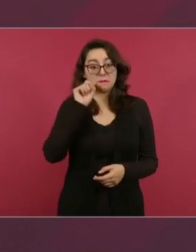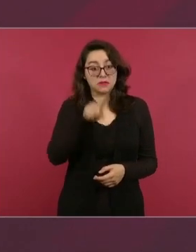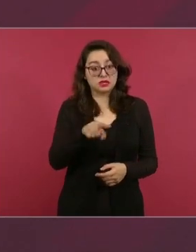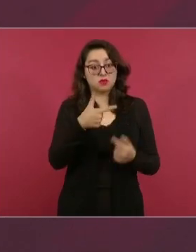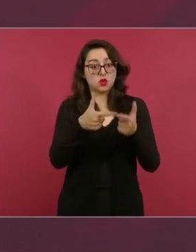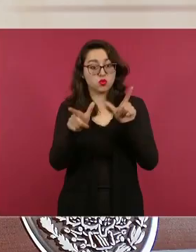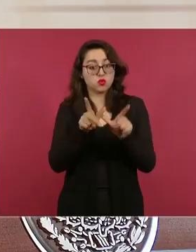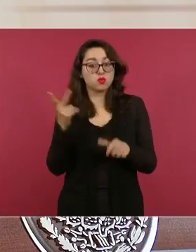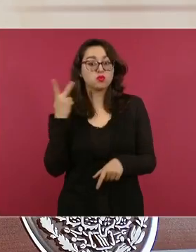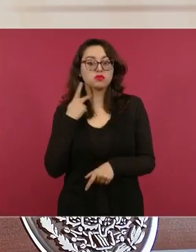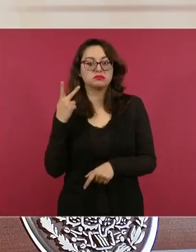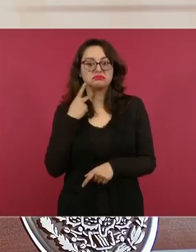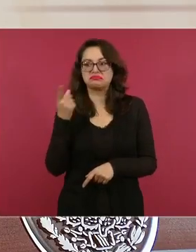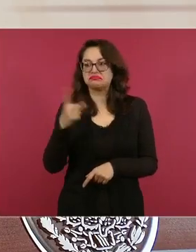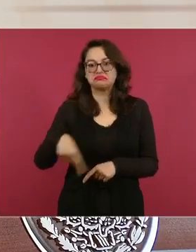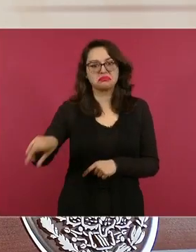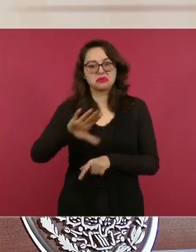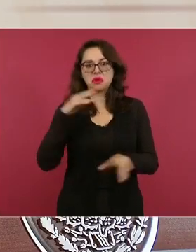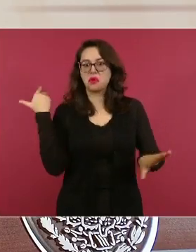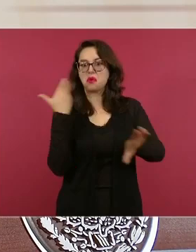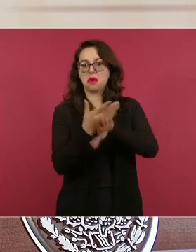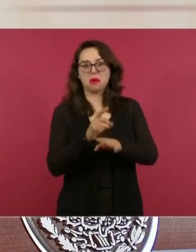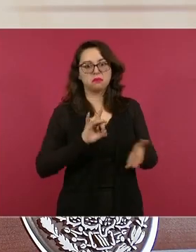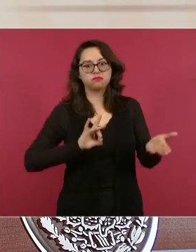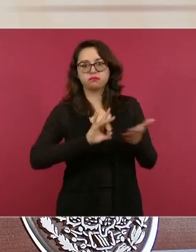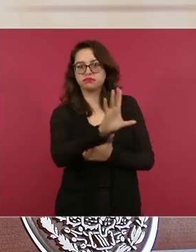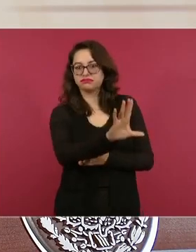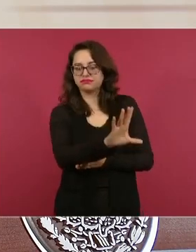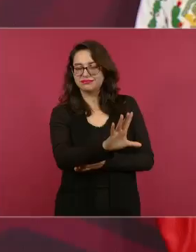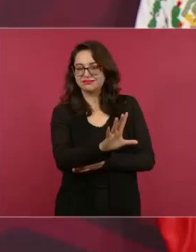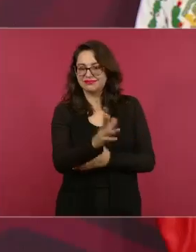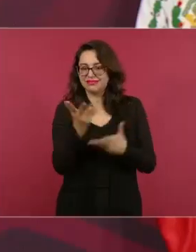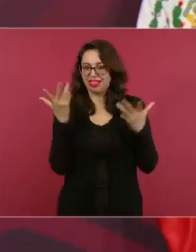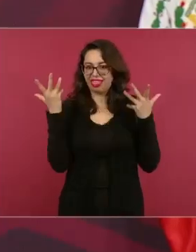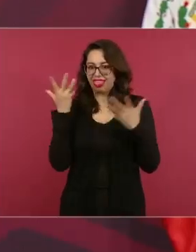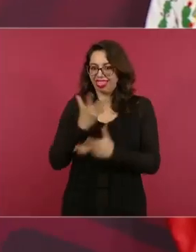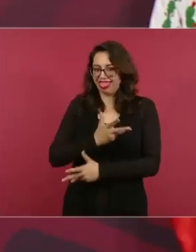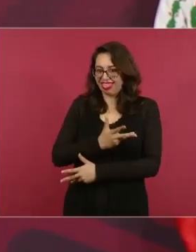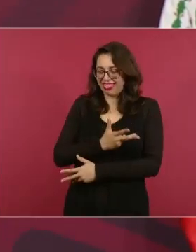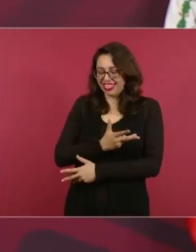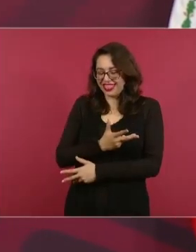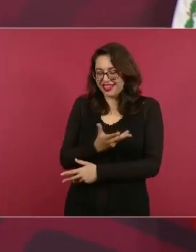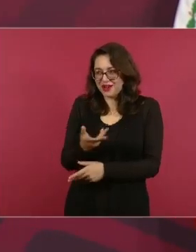porque lo sintieron